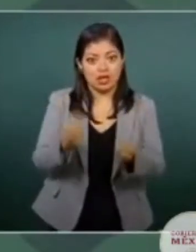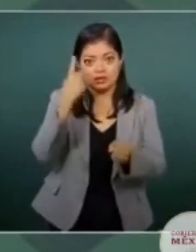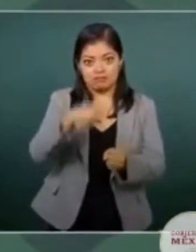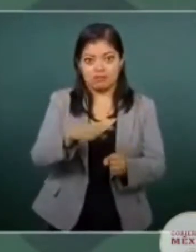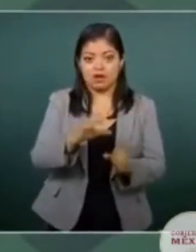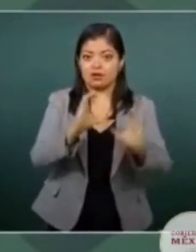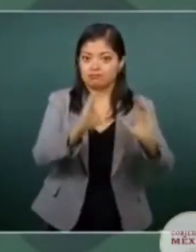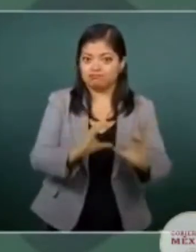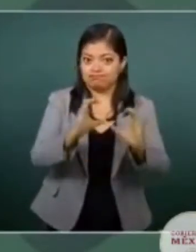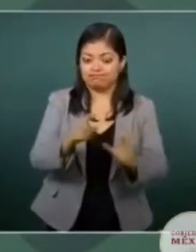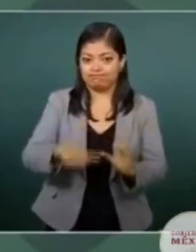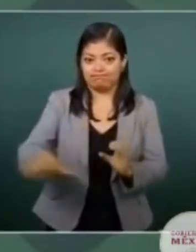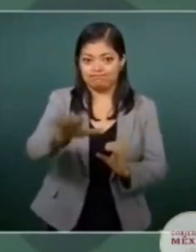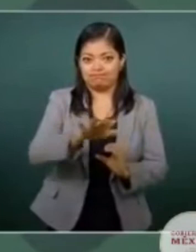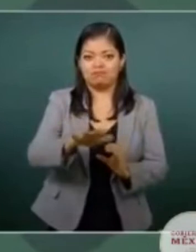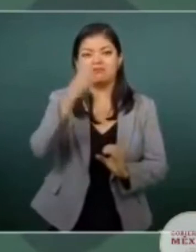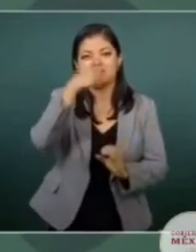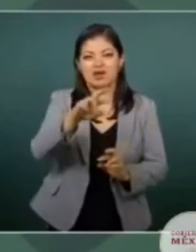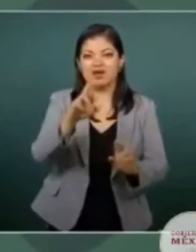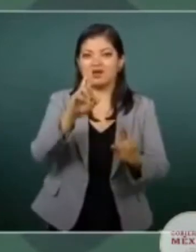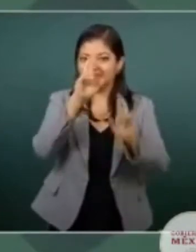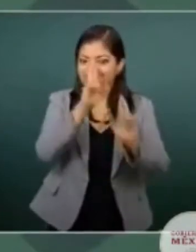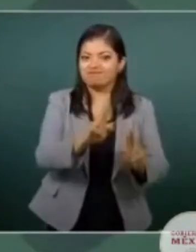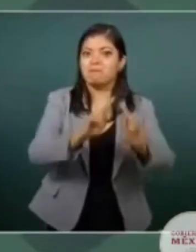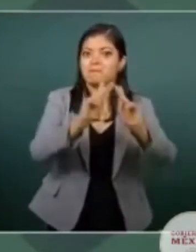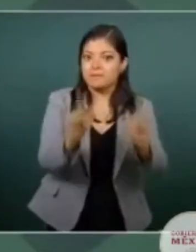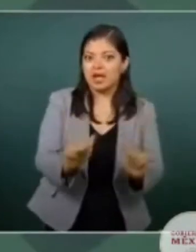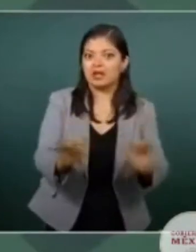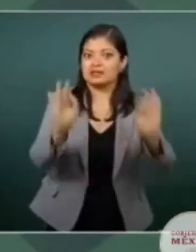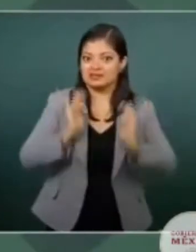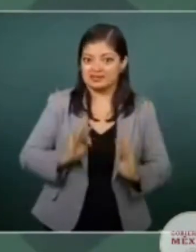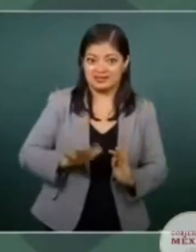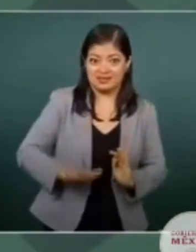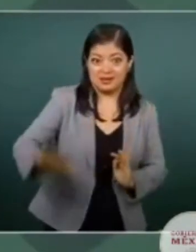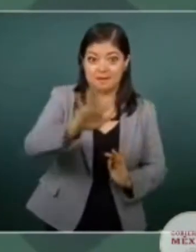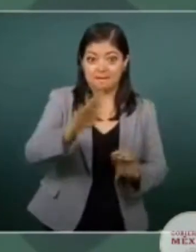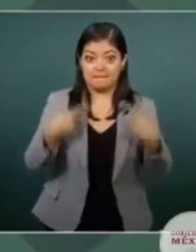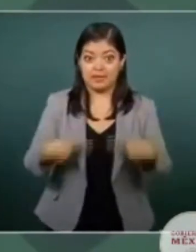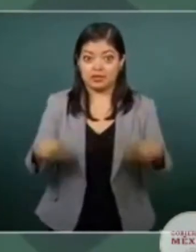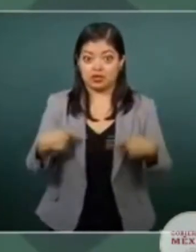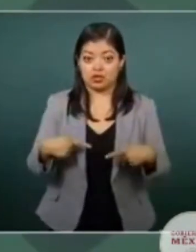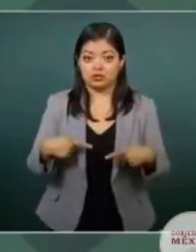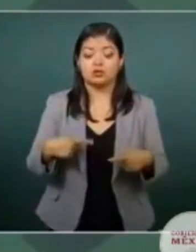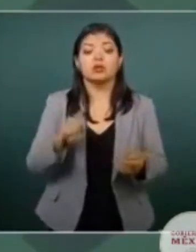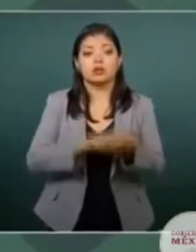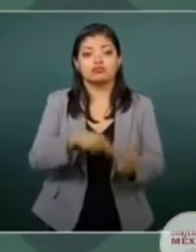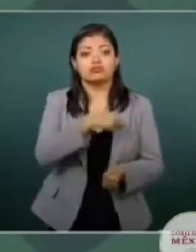garantizar la paz, la tranquilidad de los ciudadanos, estamos las autoridades